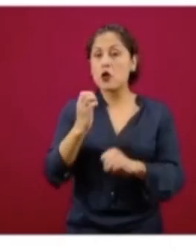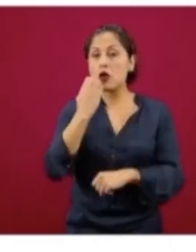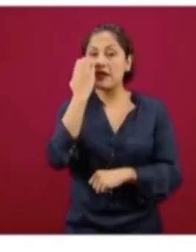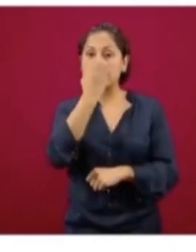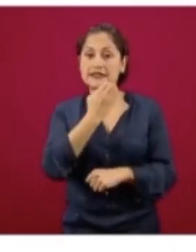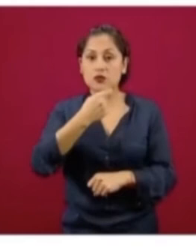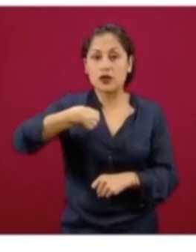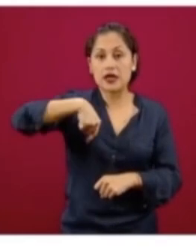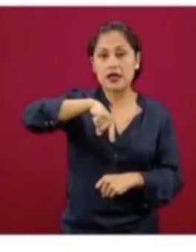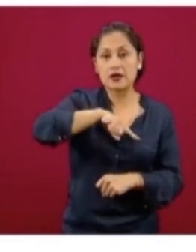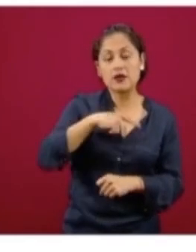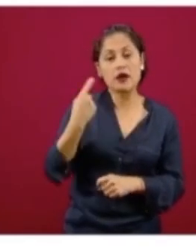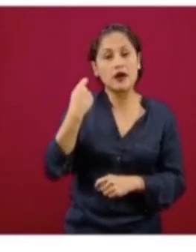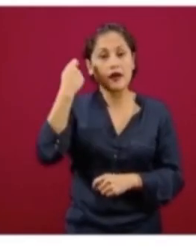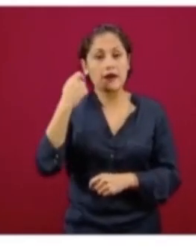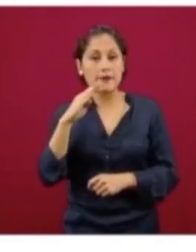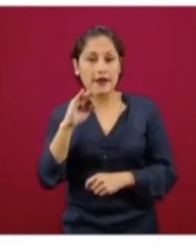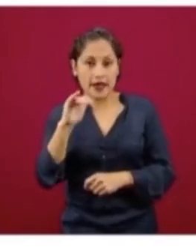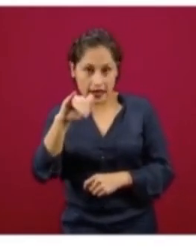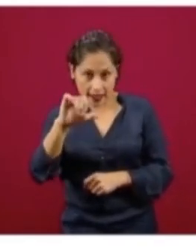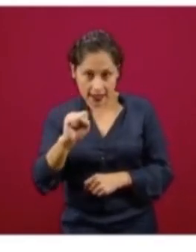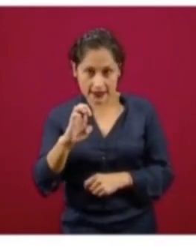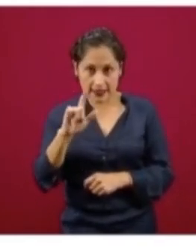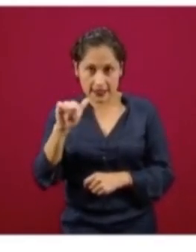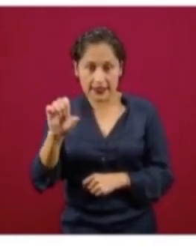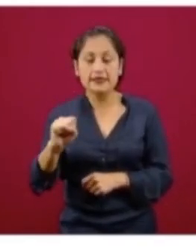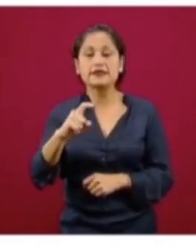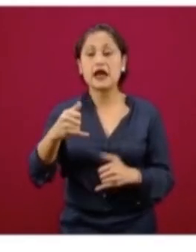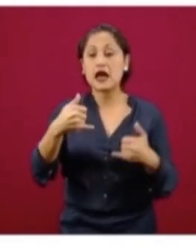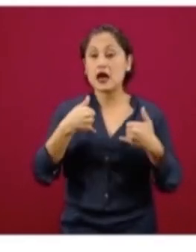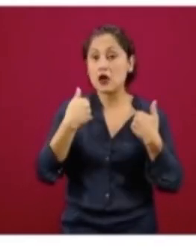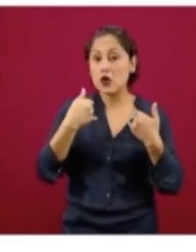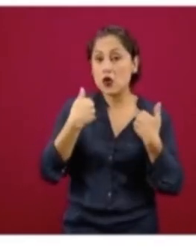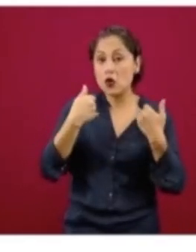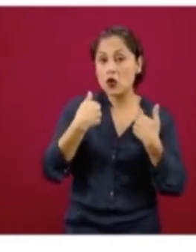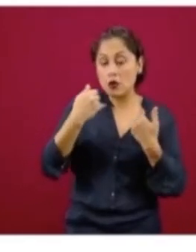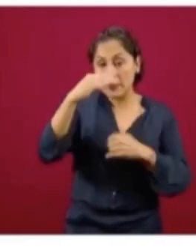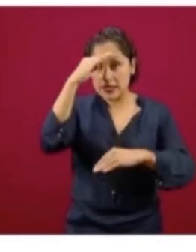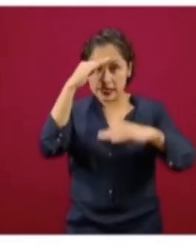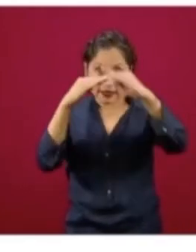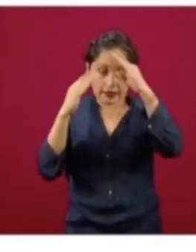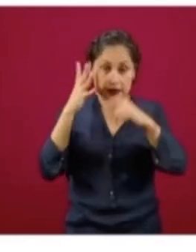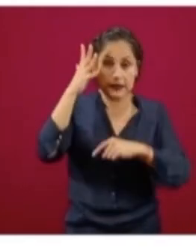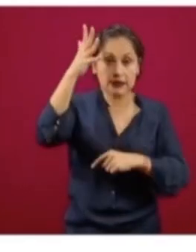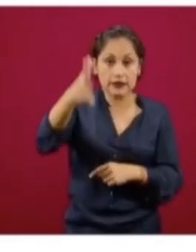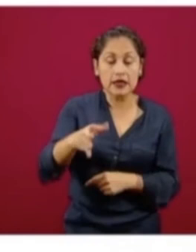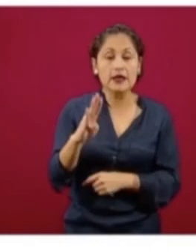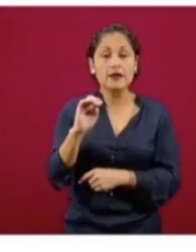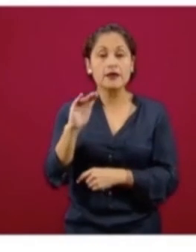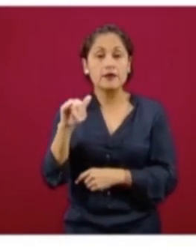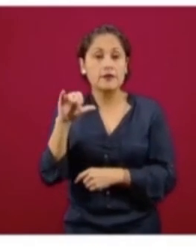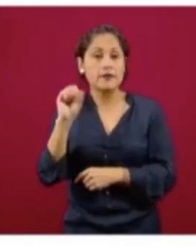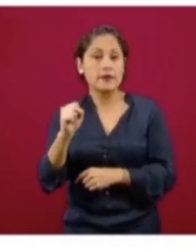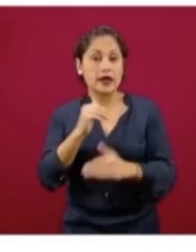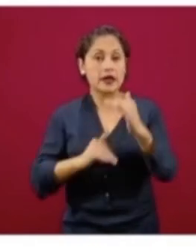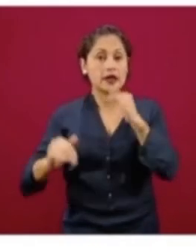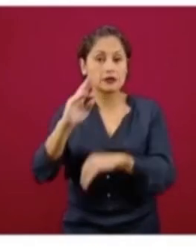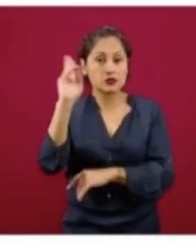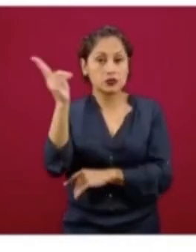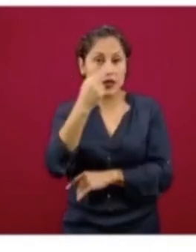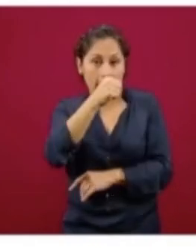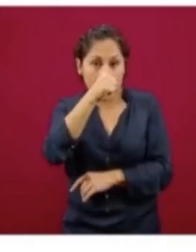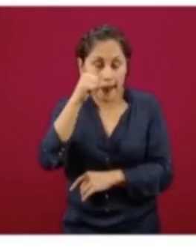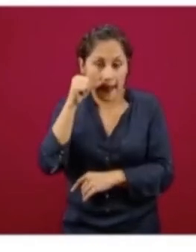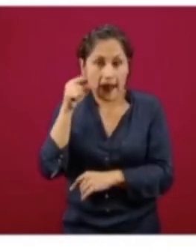becas Elisa Cuña, Jóvenes Escribiendo el Futuro, becas de Educación Superior Benito Juárez, está a cargo de la